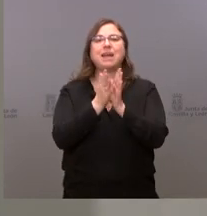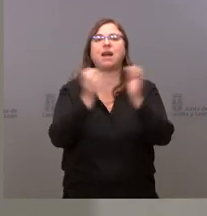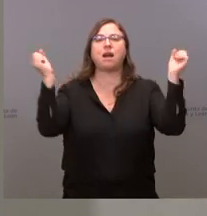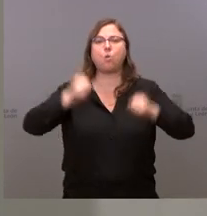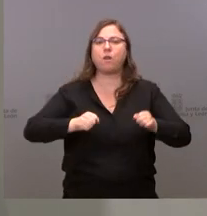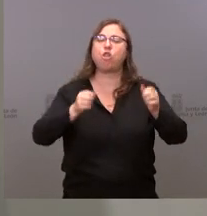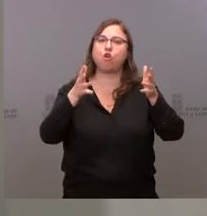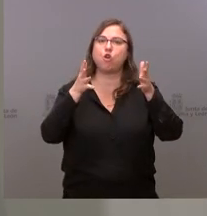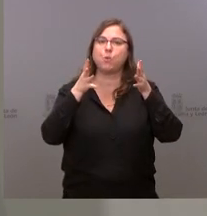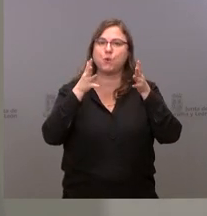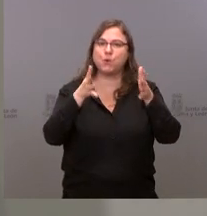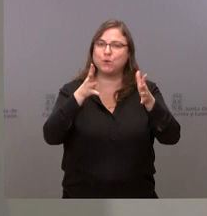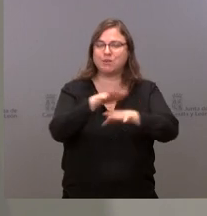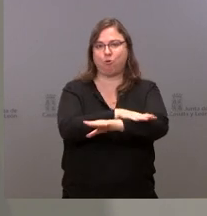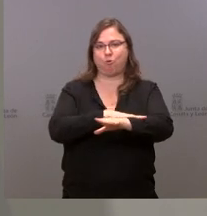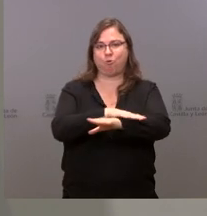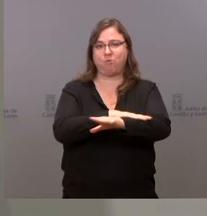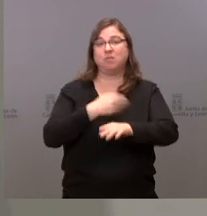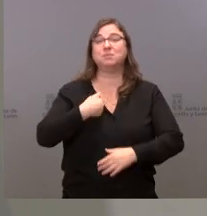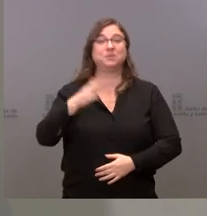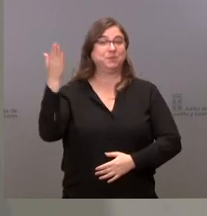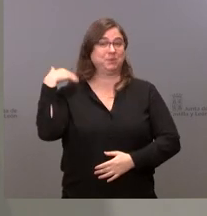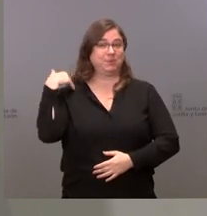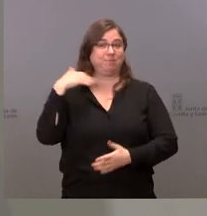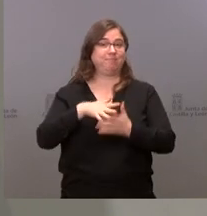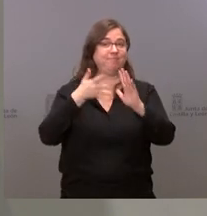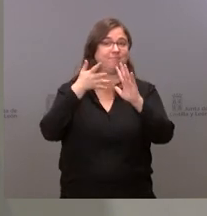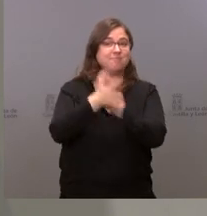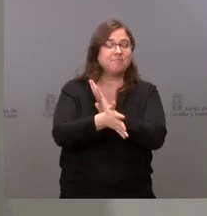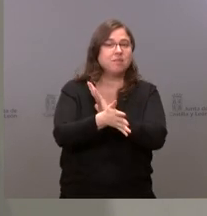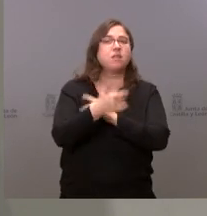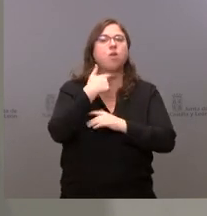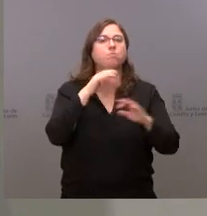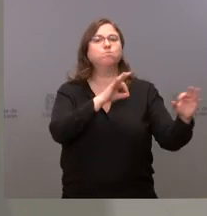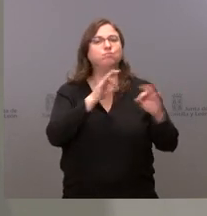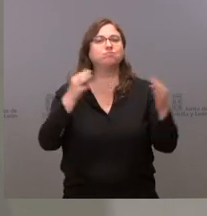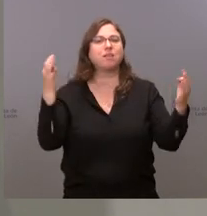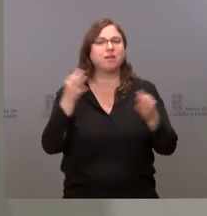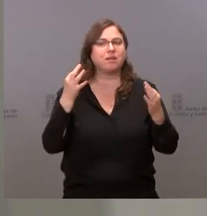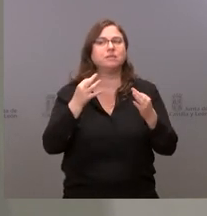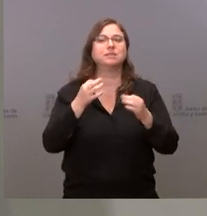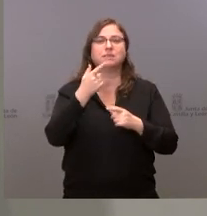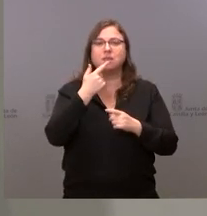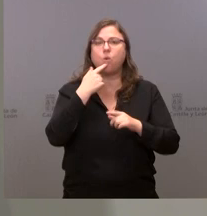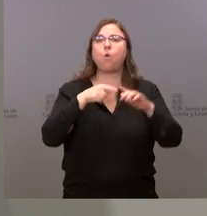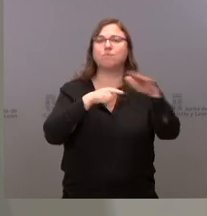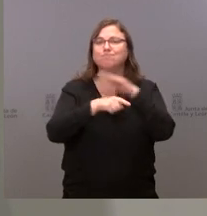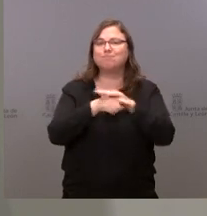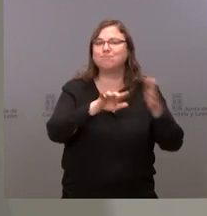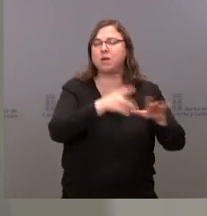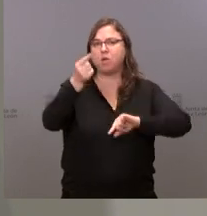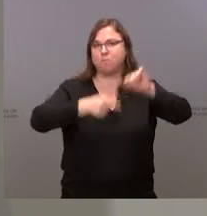Consejo de Gobierno. Como les dije la otra vez, lo que estamos haciendo es acelerar la ejecución presupuestaria,